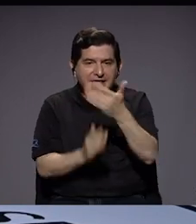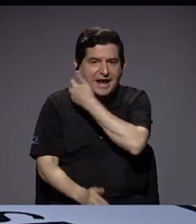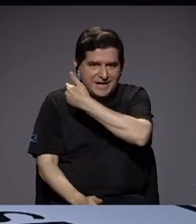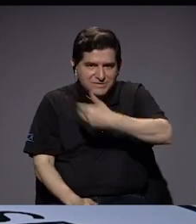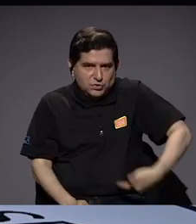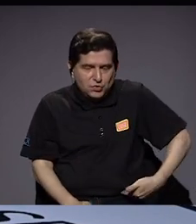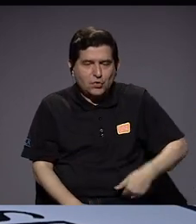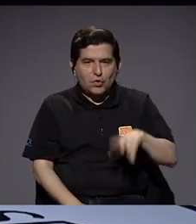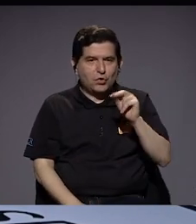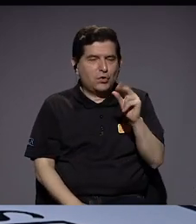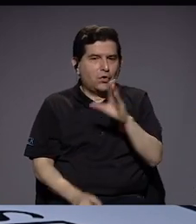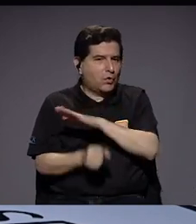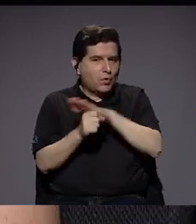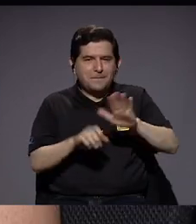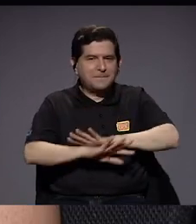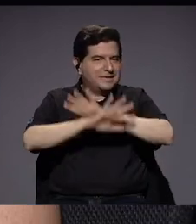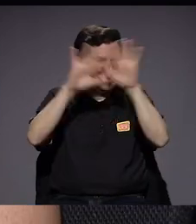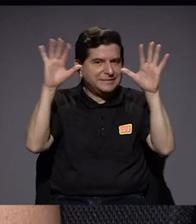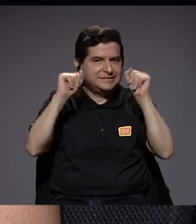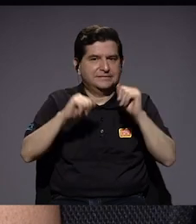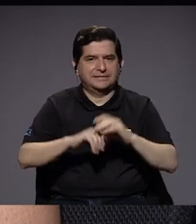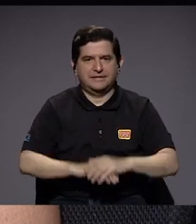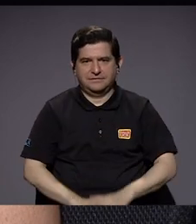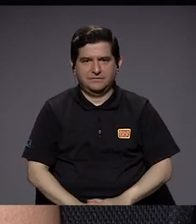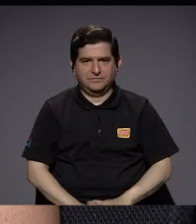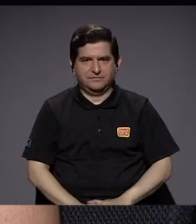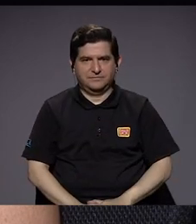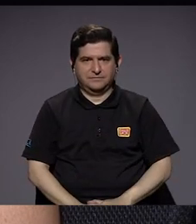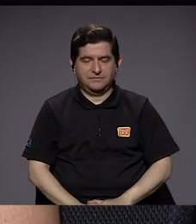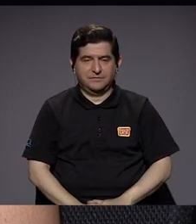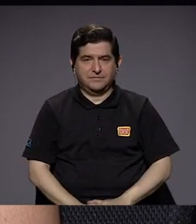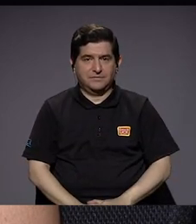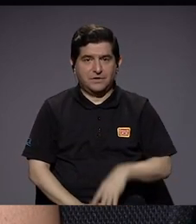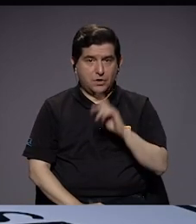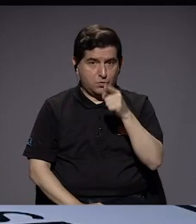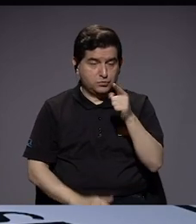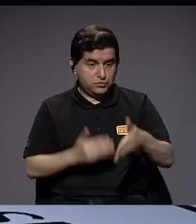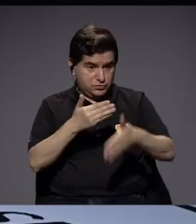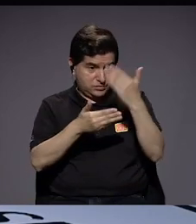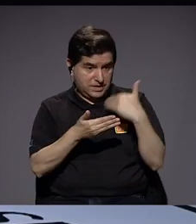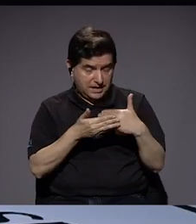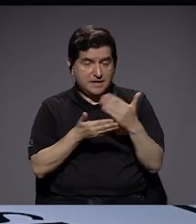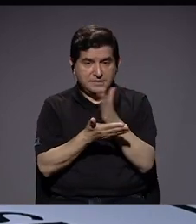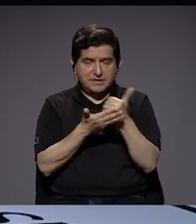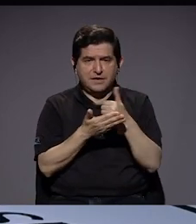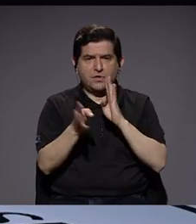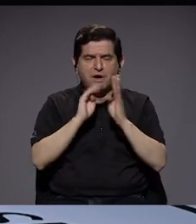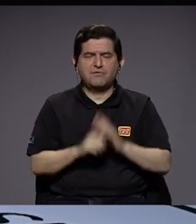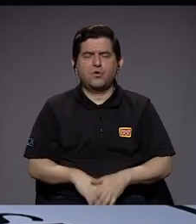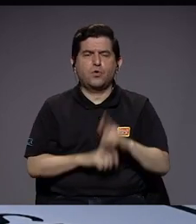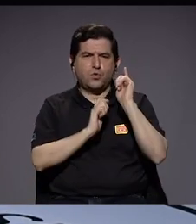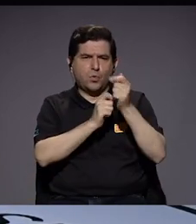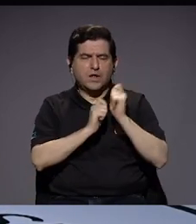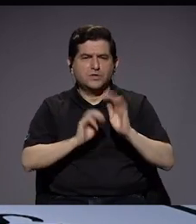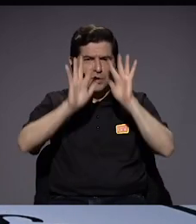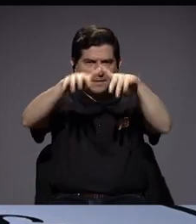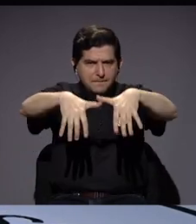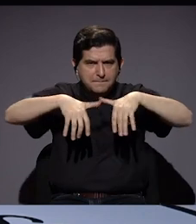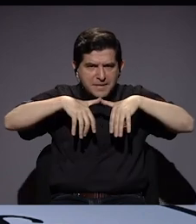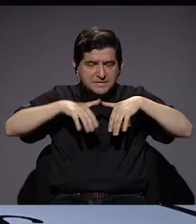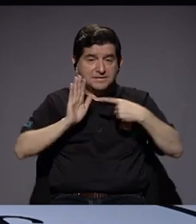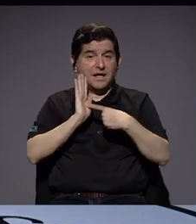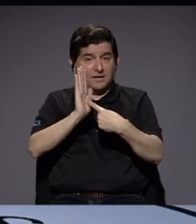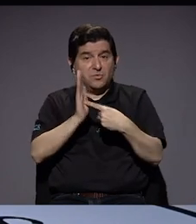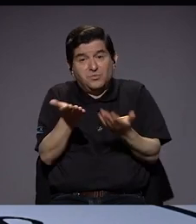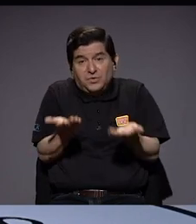presidente no ha sido lo suficientemente claro. Y al menos usted en el pasado bloque, cuando me habló de pesca de rastre, da